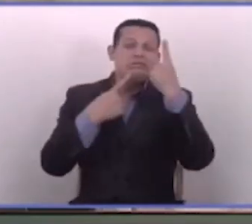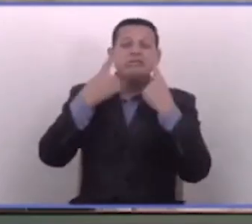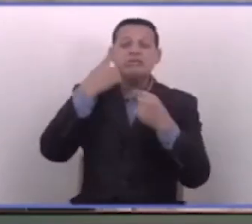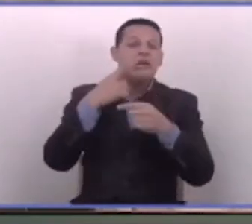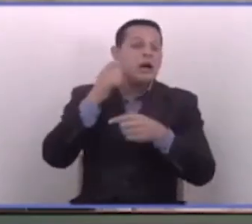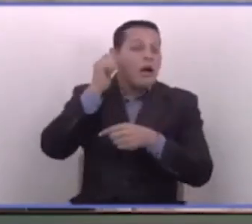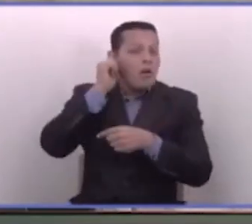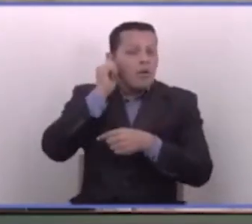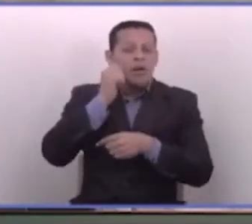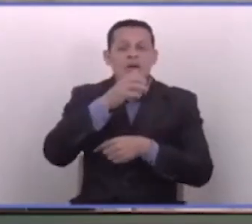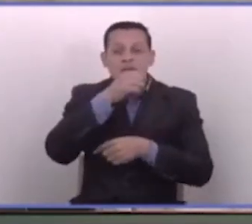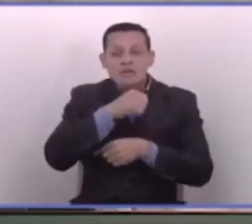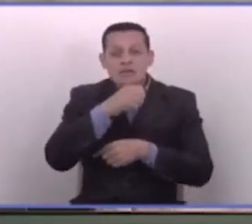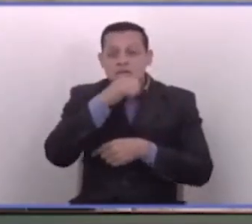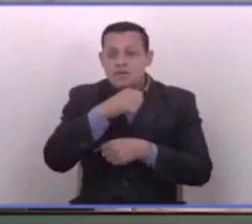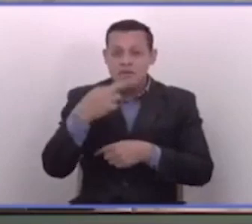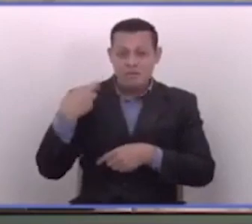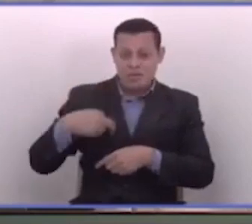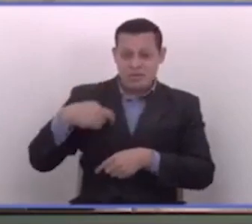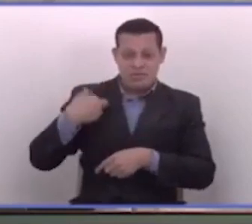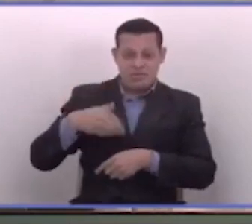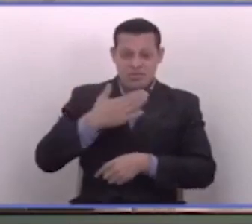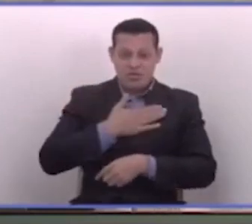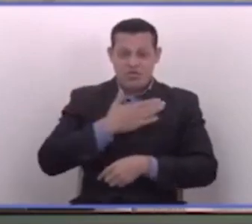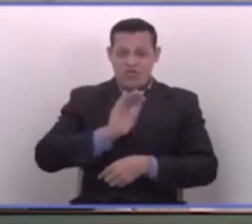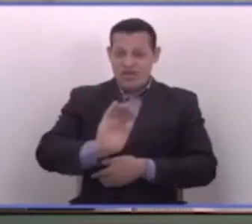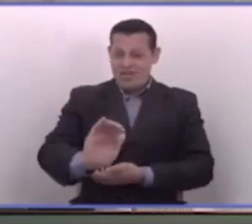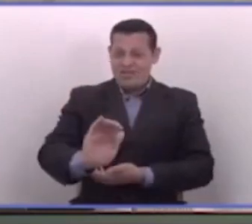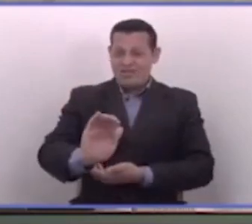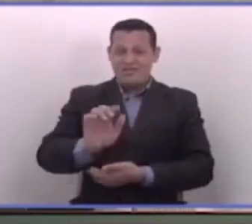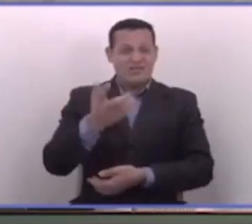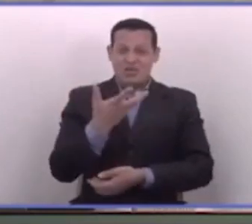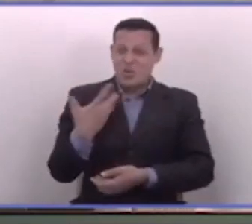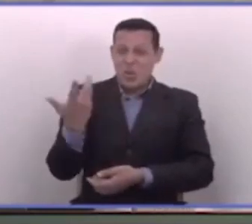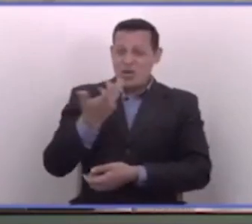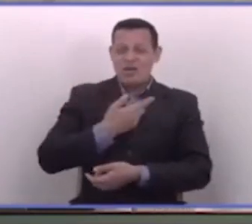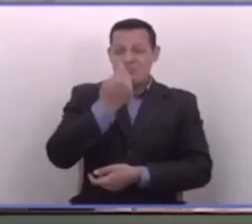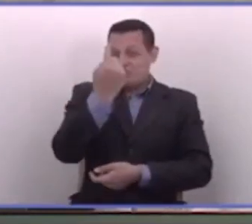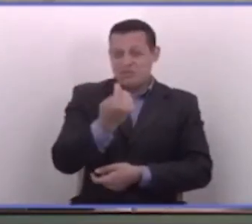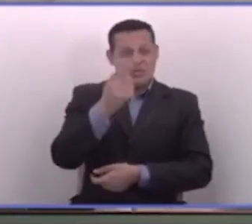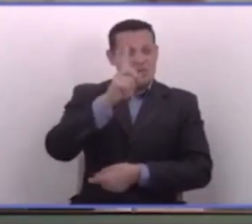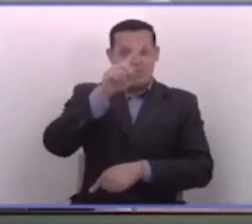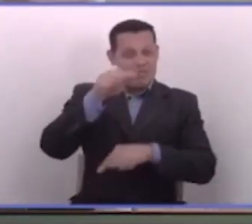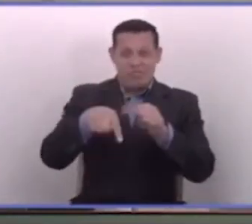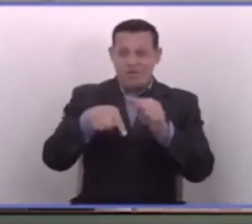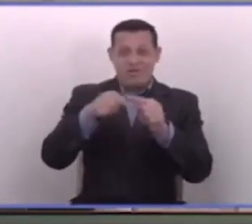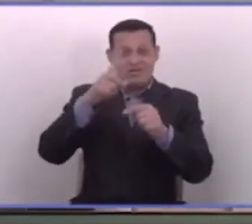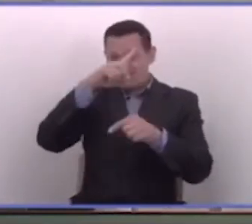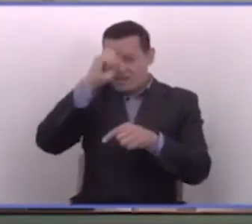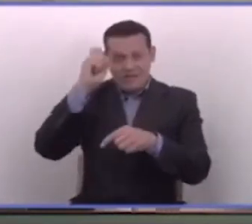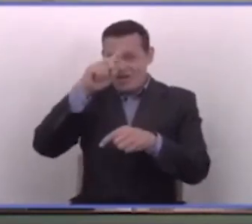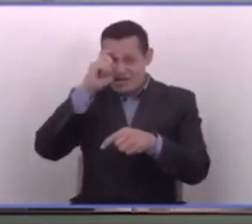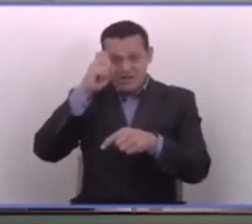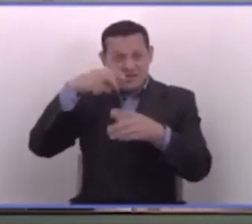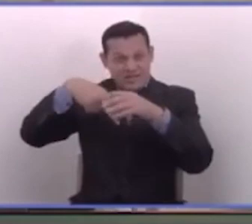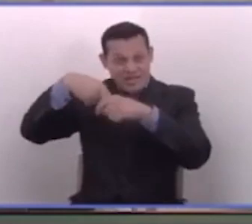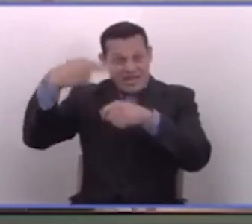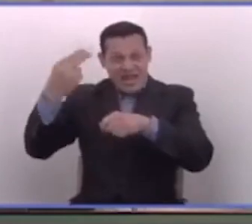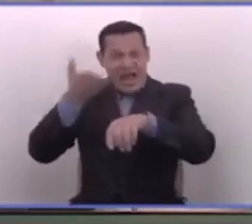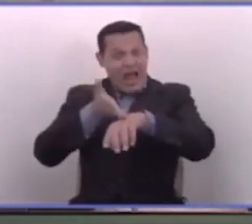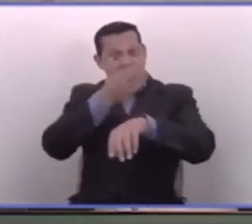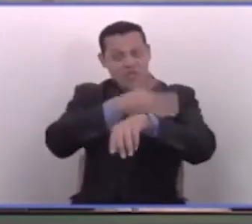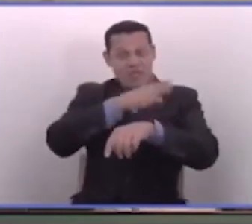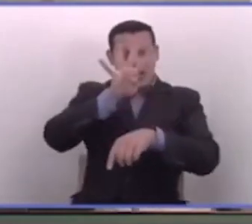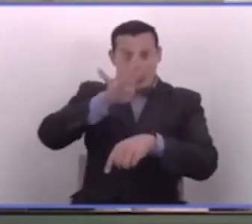abuelas, hermanas, primos, sobrinos, etc. Por la gente que no puede ir a su trabajo, que tienen que salir antes de las